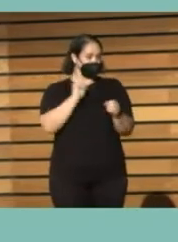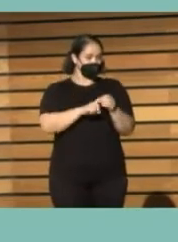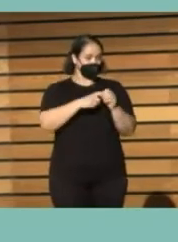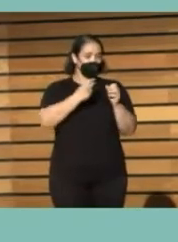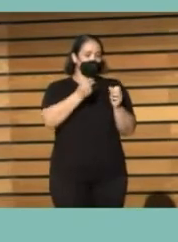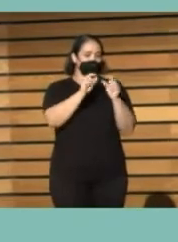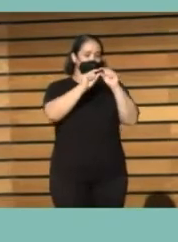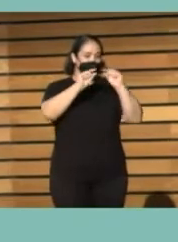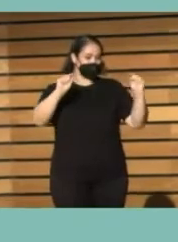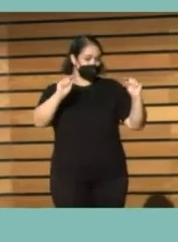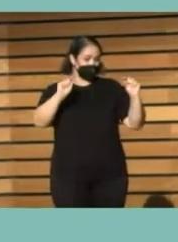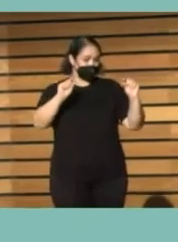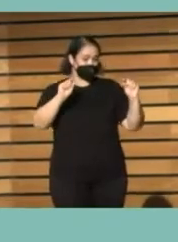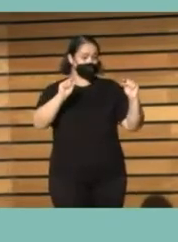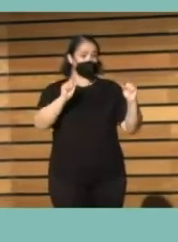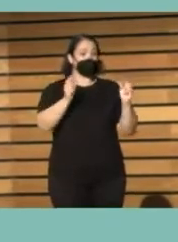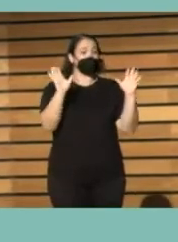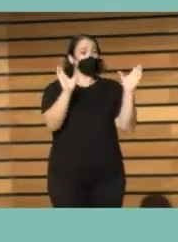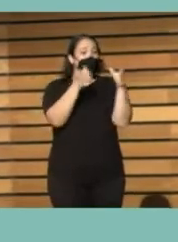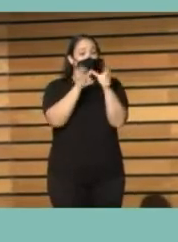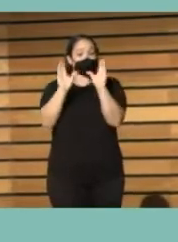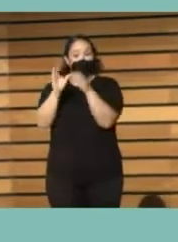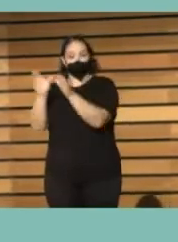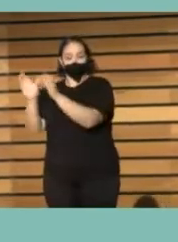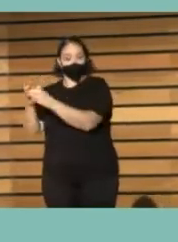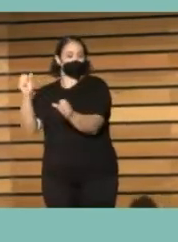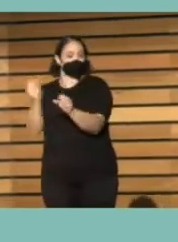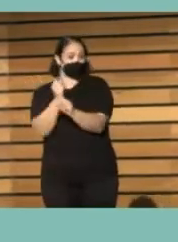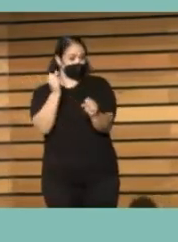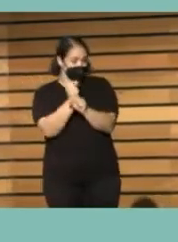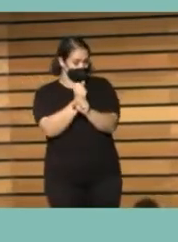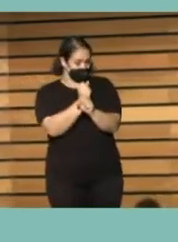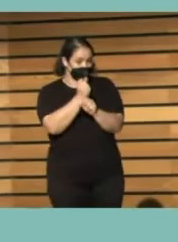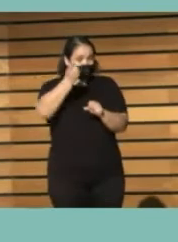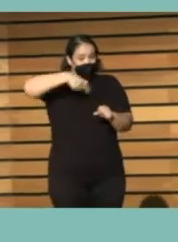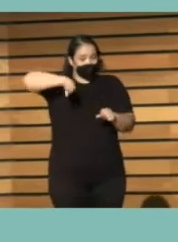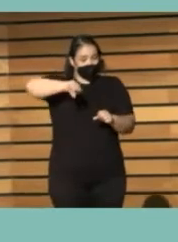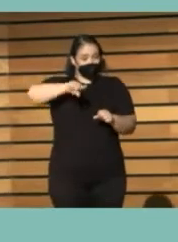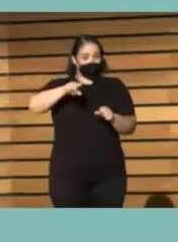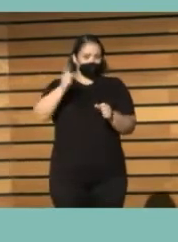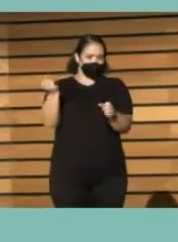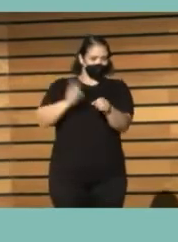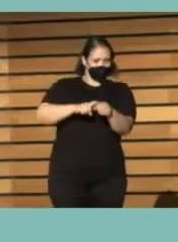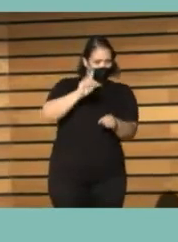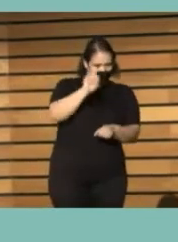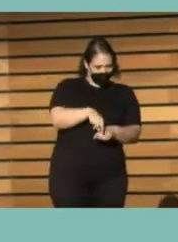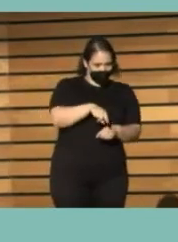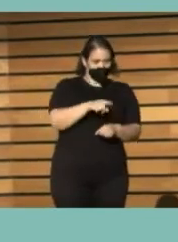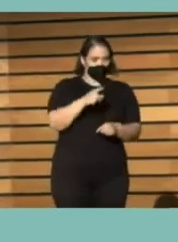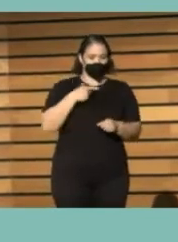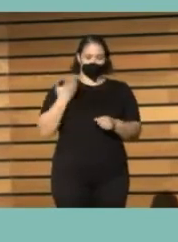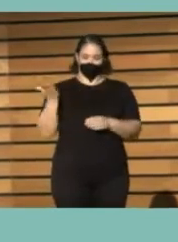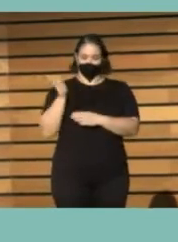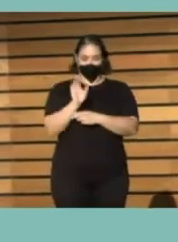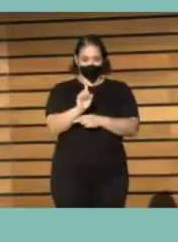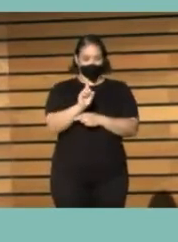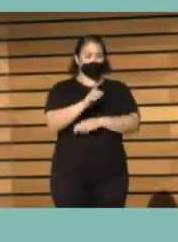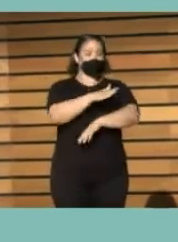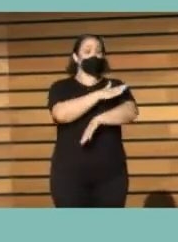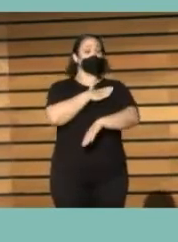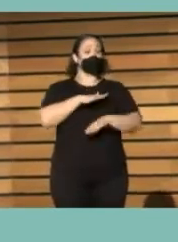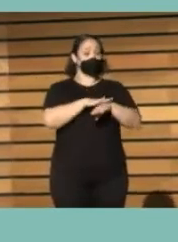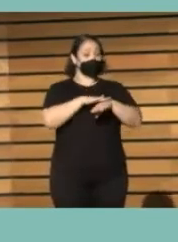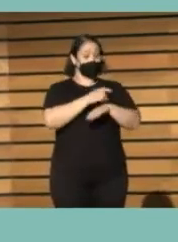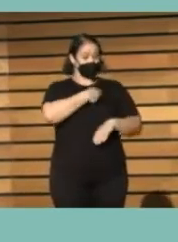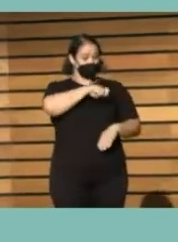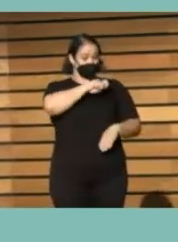con un pleno y con grupos de trabajo del que muchos de los que estáis aquí formáis parte y en él estamos presentes desde el Gobierno de España,